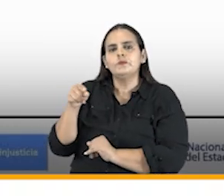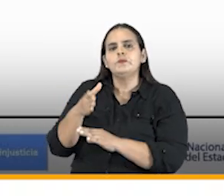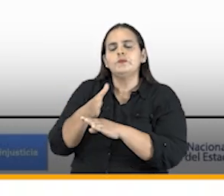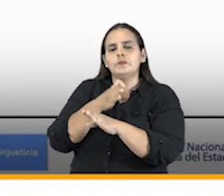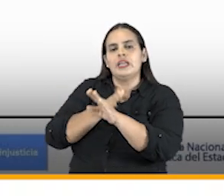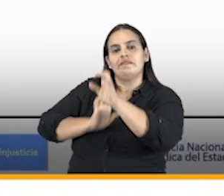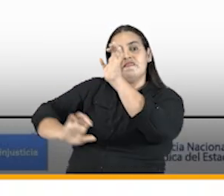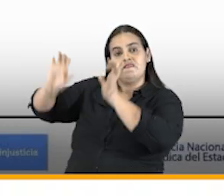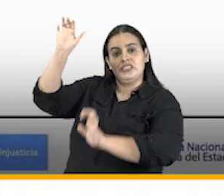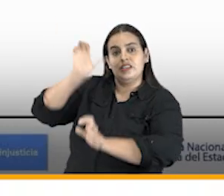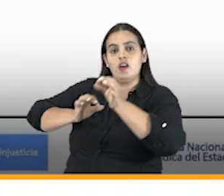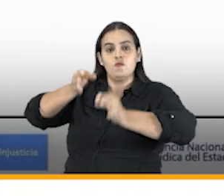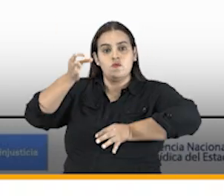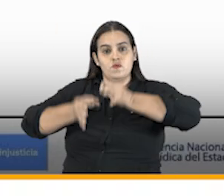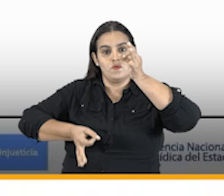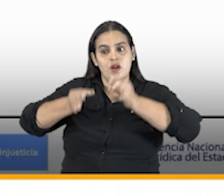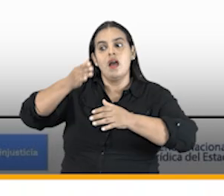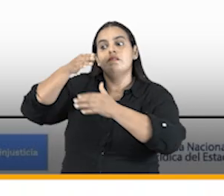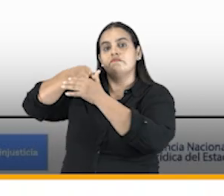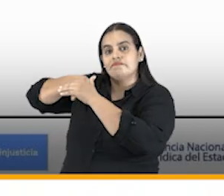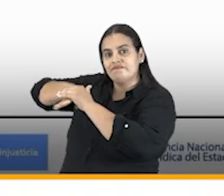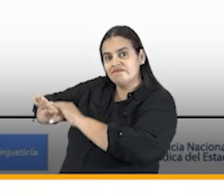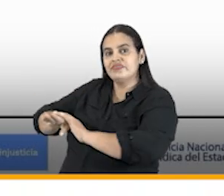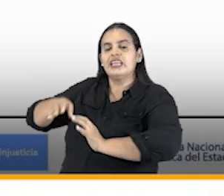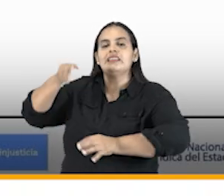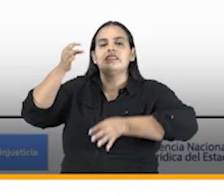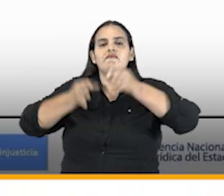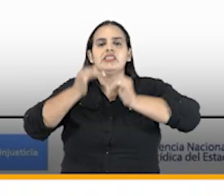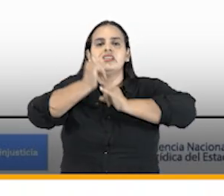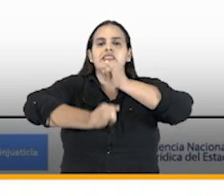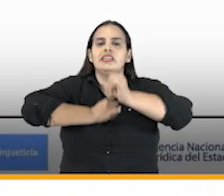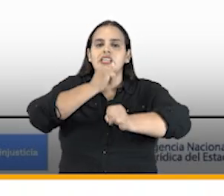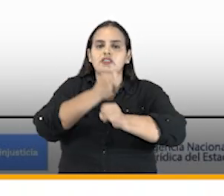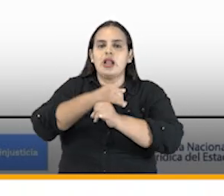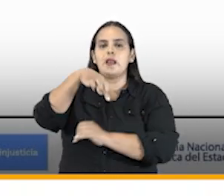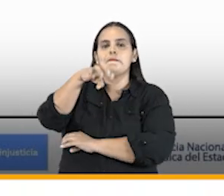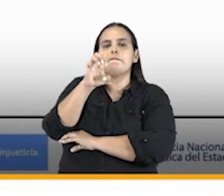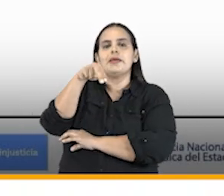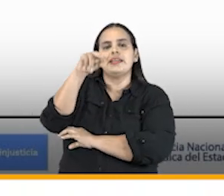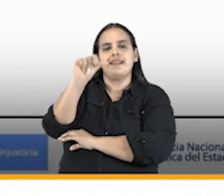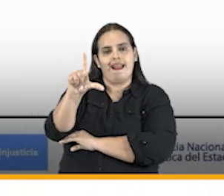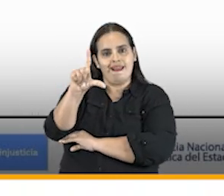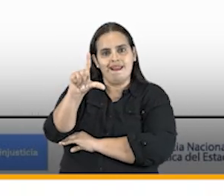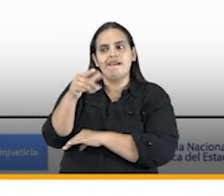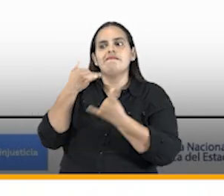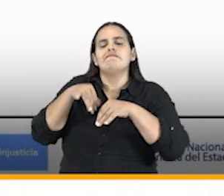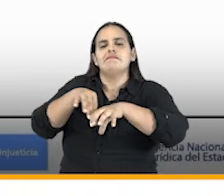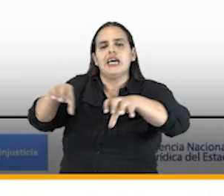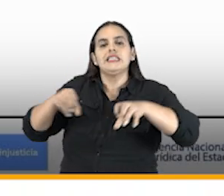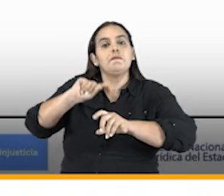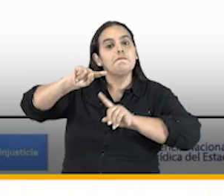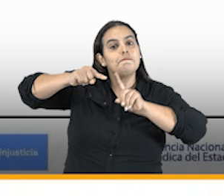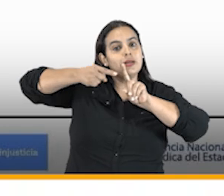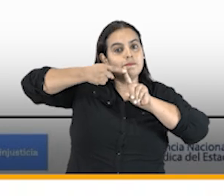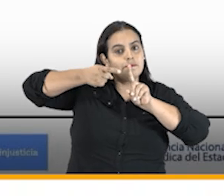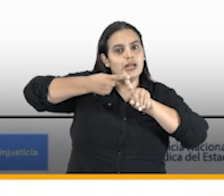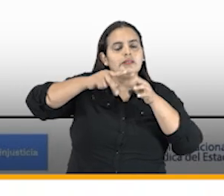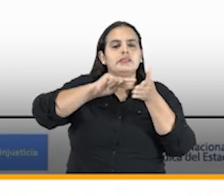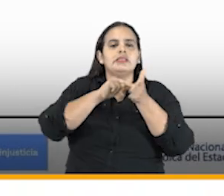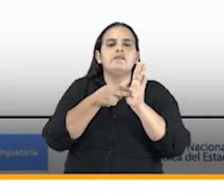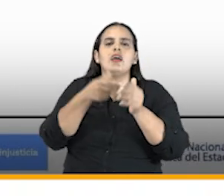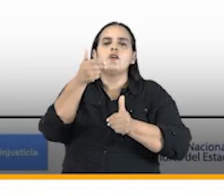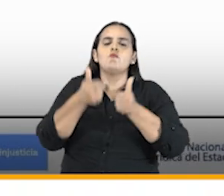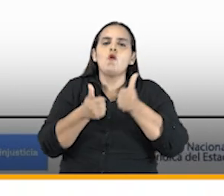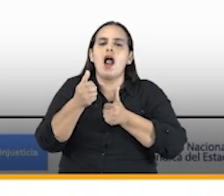la defensa ante la Corte Penal Internacional la cual se ejerce en la primera parte es decir la parte de la admisibilidad